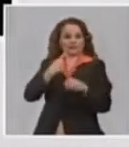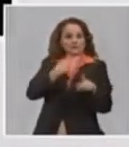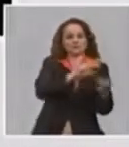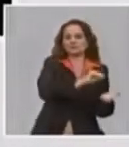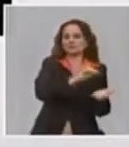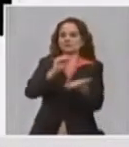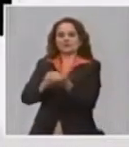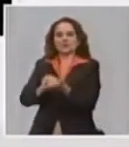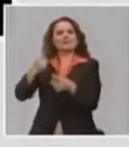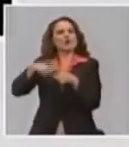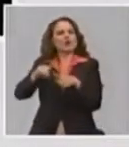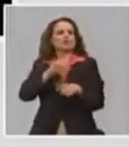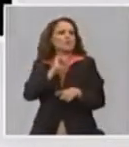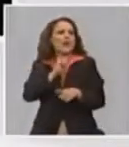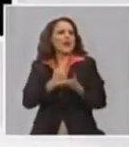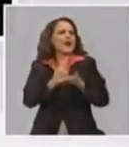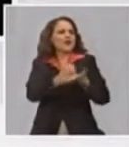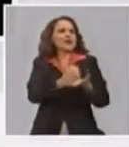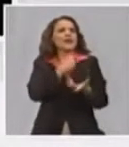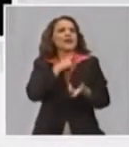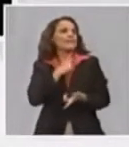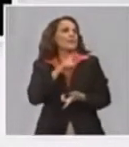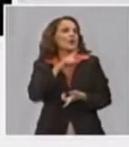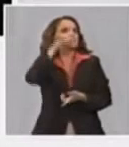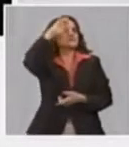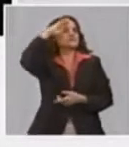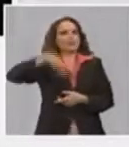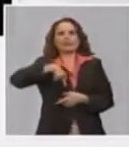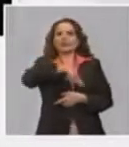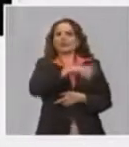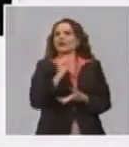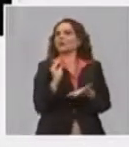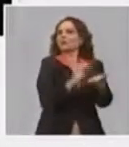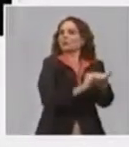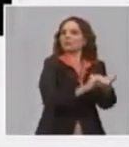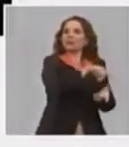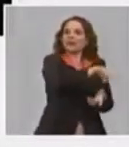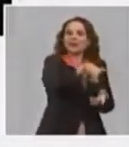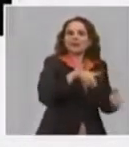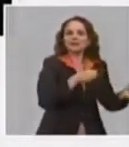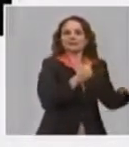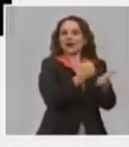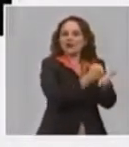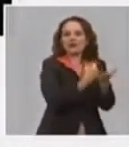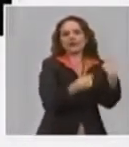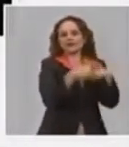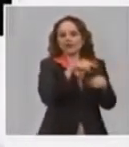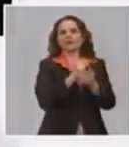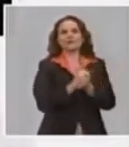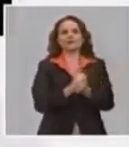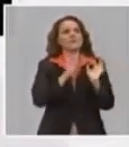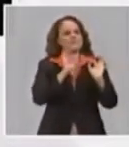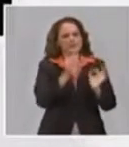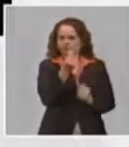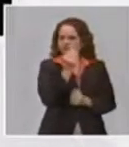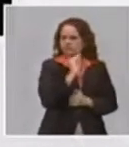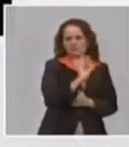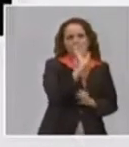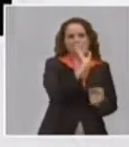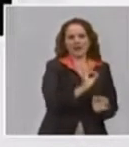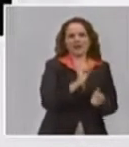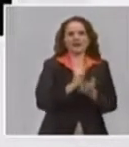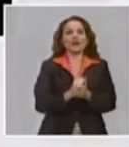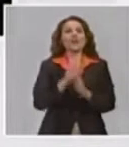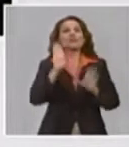de Salud Pública como parte de todo este proceso, como todo el tema que tiene que ver con las plazas vacantes, las plazas del sistema de salud,